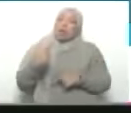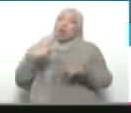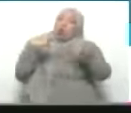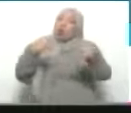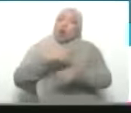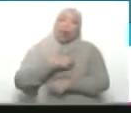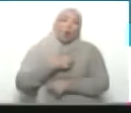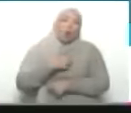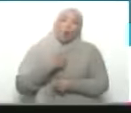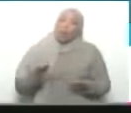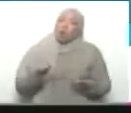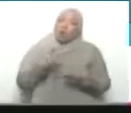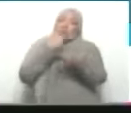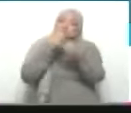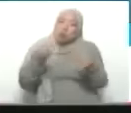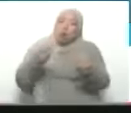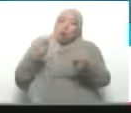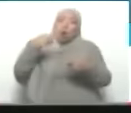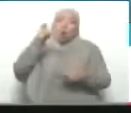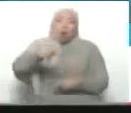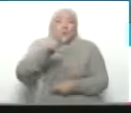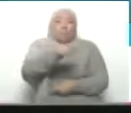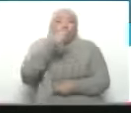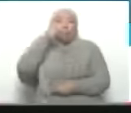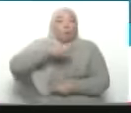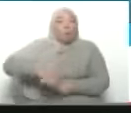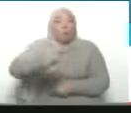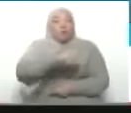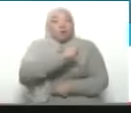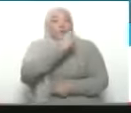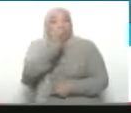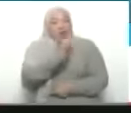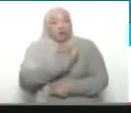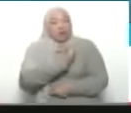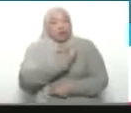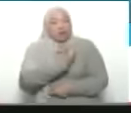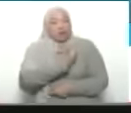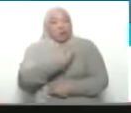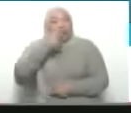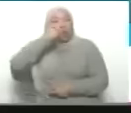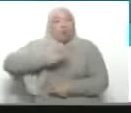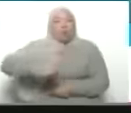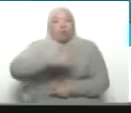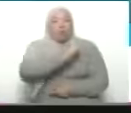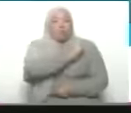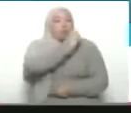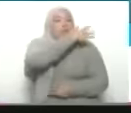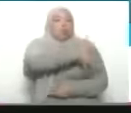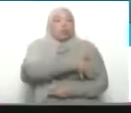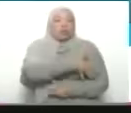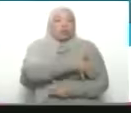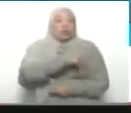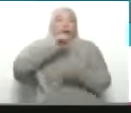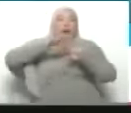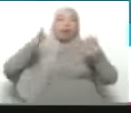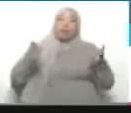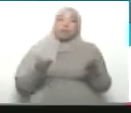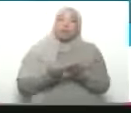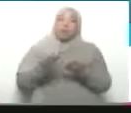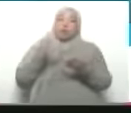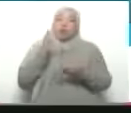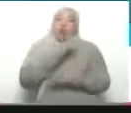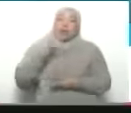decir no al genocidio contra el pueblo de Gaza no al genocidio contra el pueblo palestino el mundo